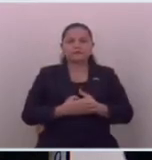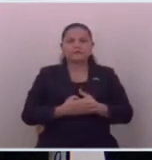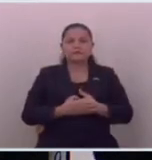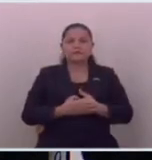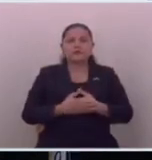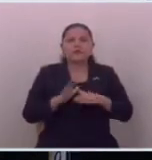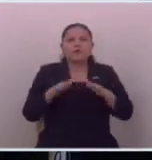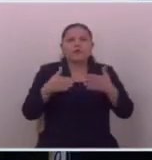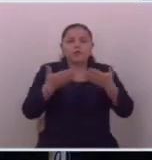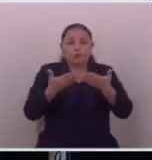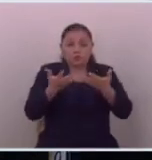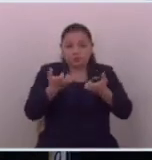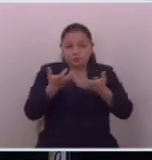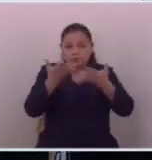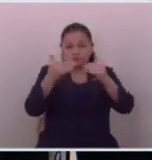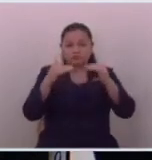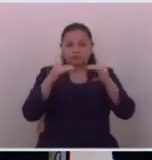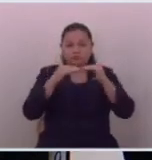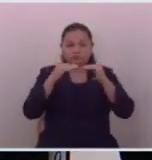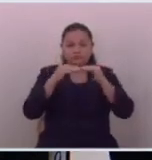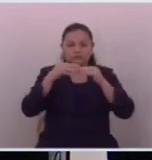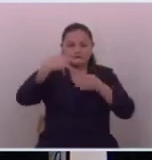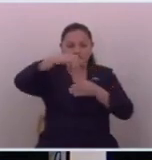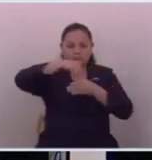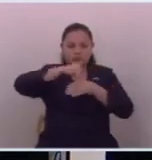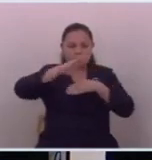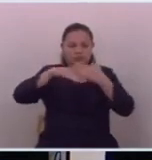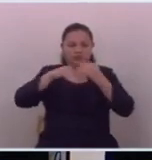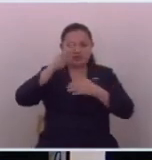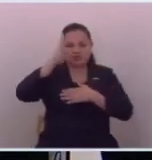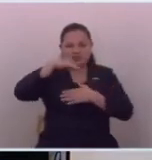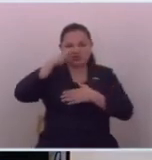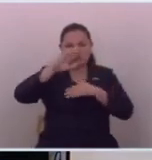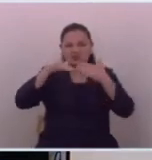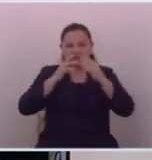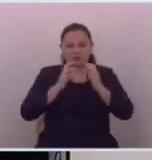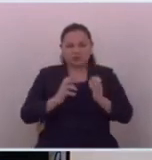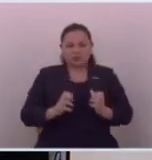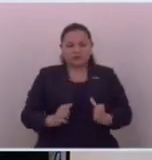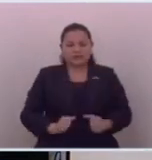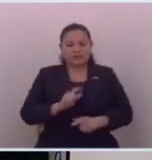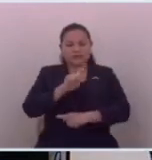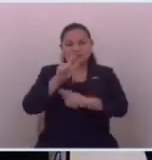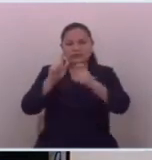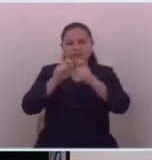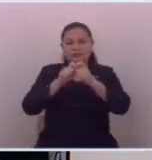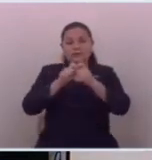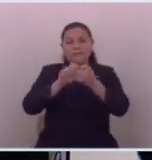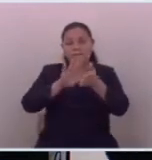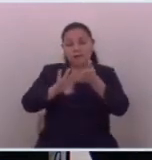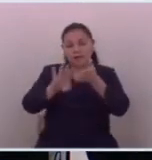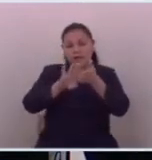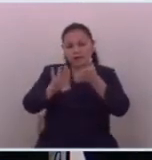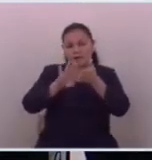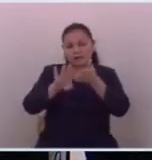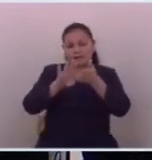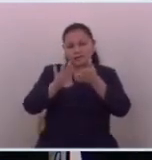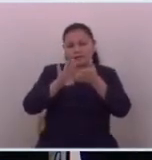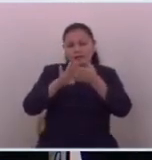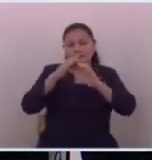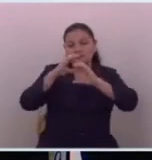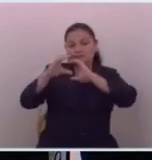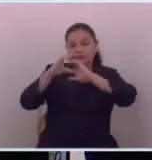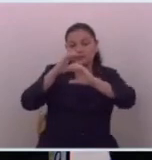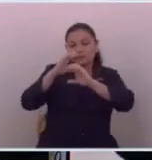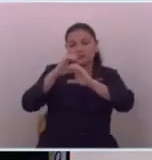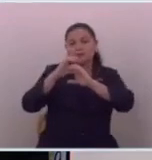porque quiero decirles también de que parte de toda la corrupción del Estado ha sido precisamente pagarles a los medios